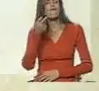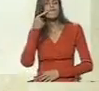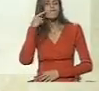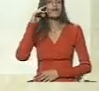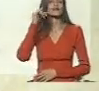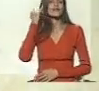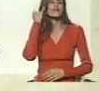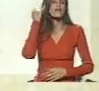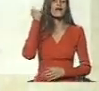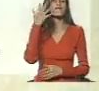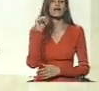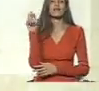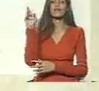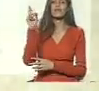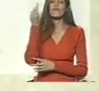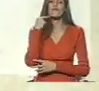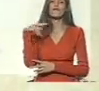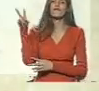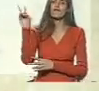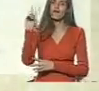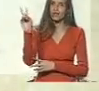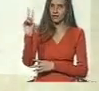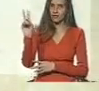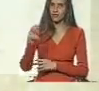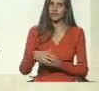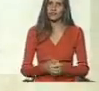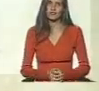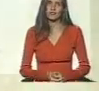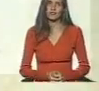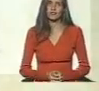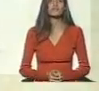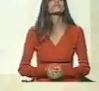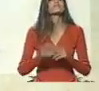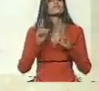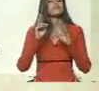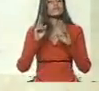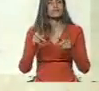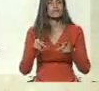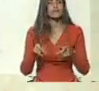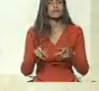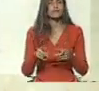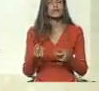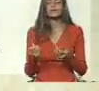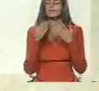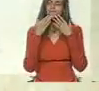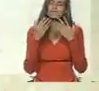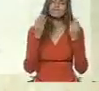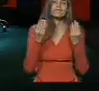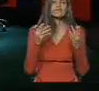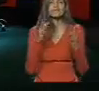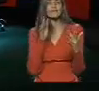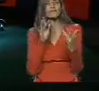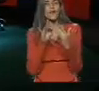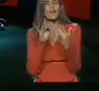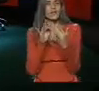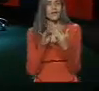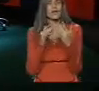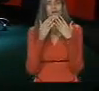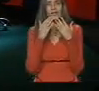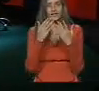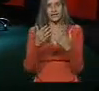imagen que se tenía de nuestra República Bolivariana de Venezuela. Bueno, Lilian, te agradezco muchísimo este contacto, mi amor.